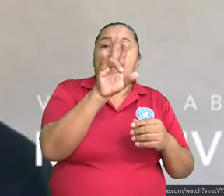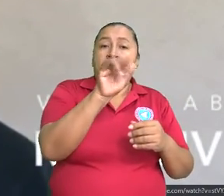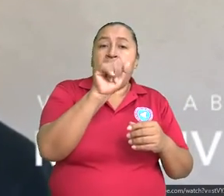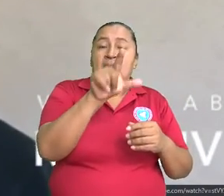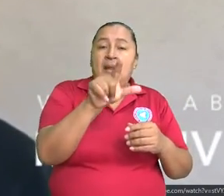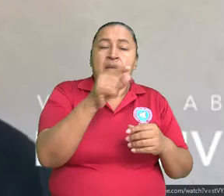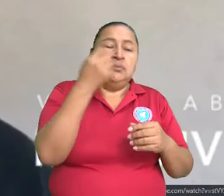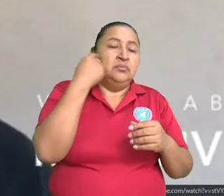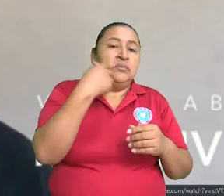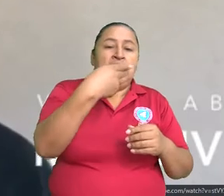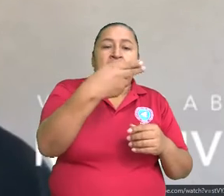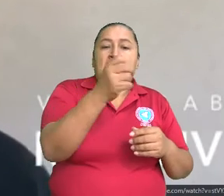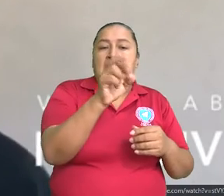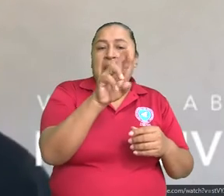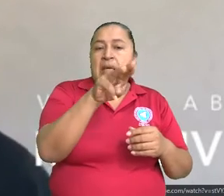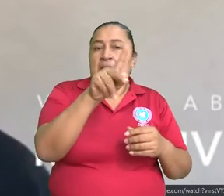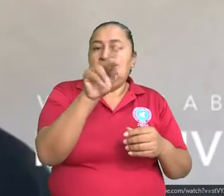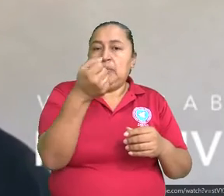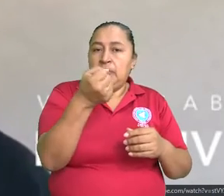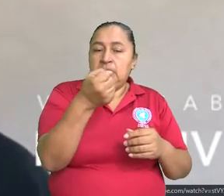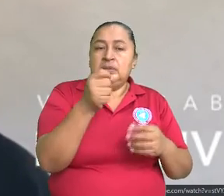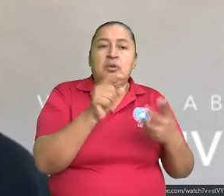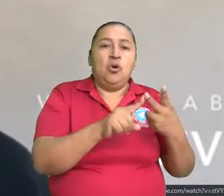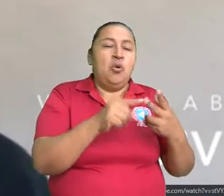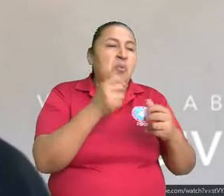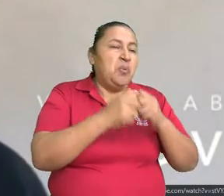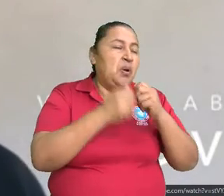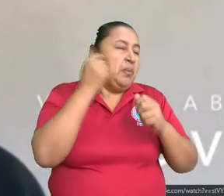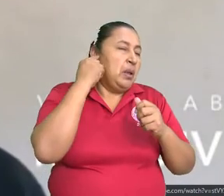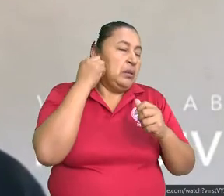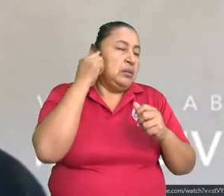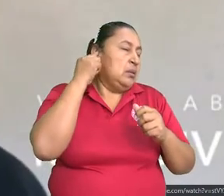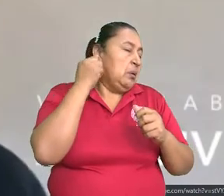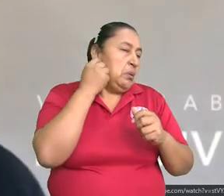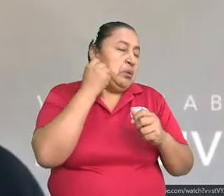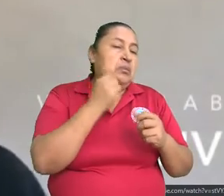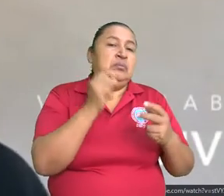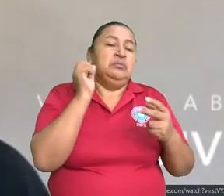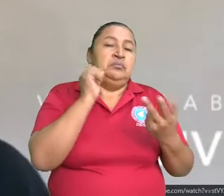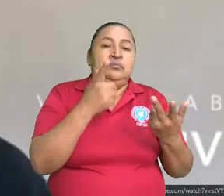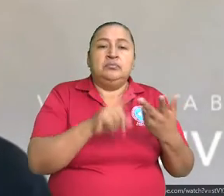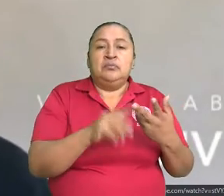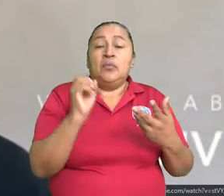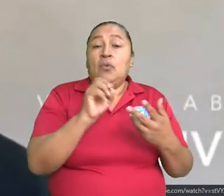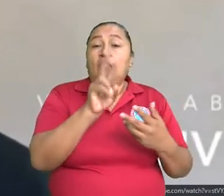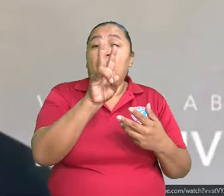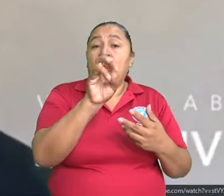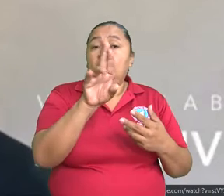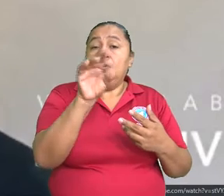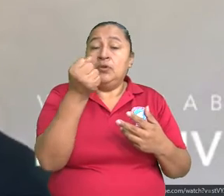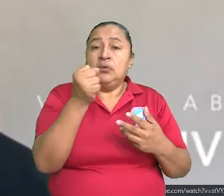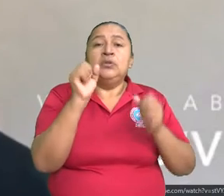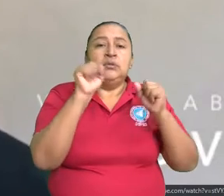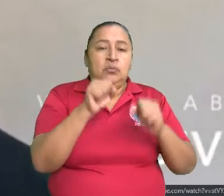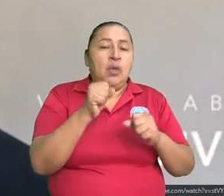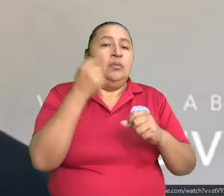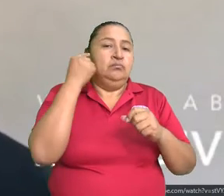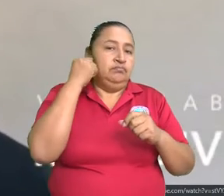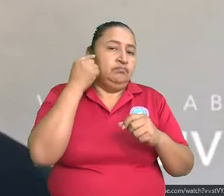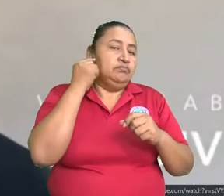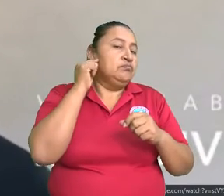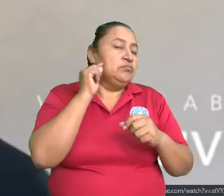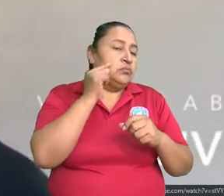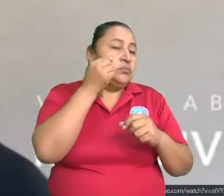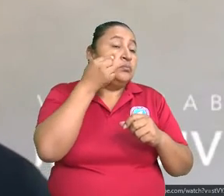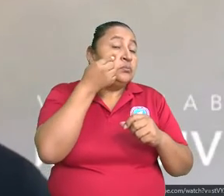herpes simple, el herpes labial, por ejemplo, citomegalovirus, Epsinbar, pues, que son virus que se pueden alojar en el trayecto